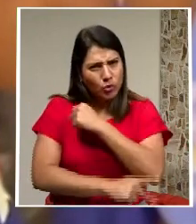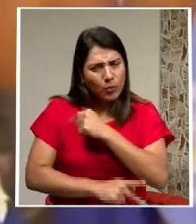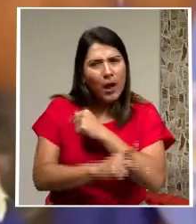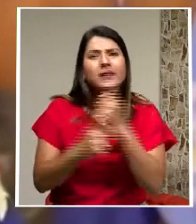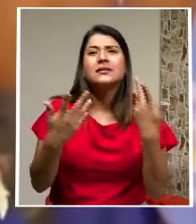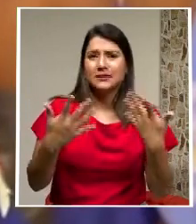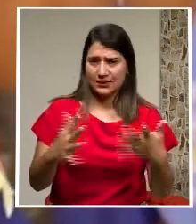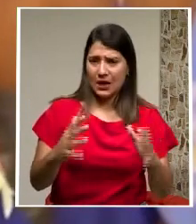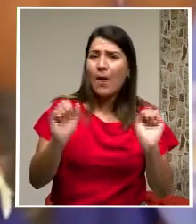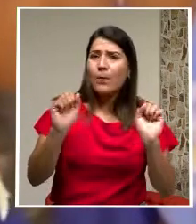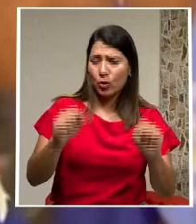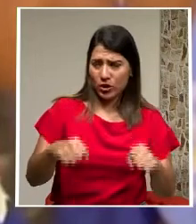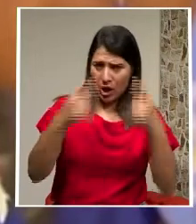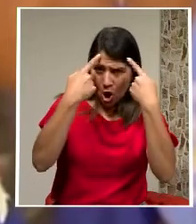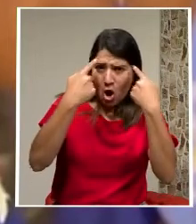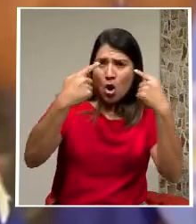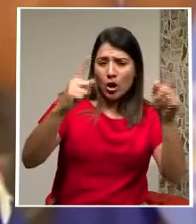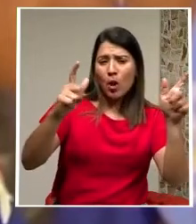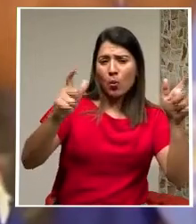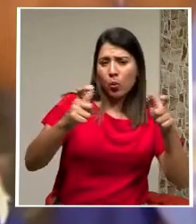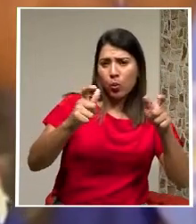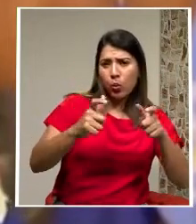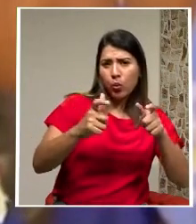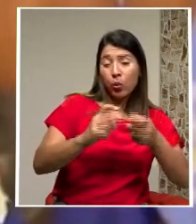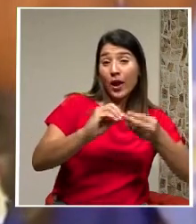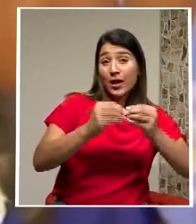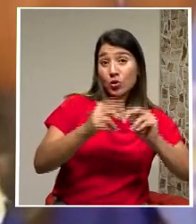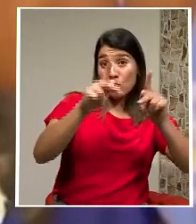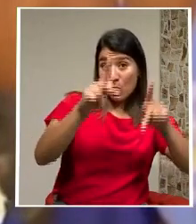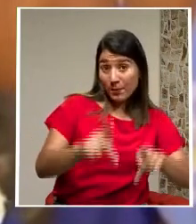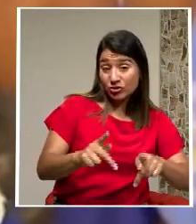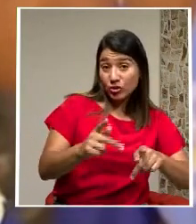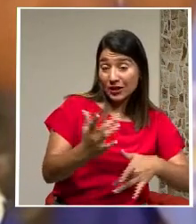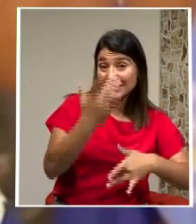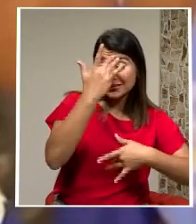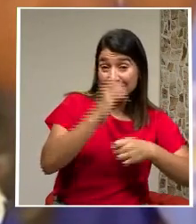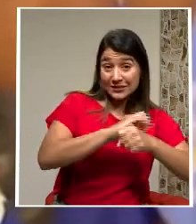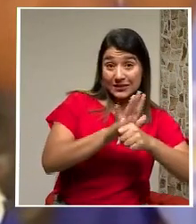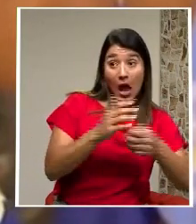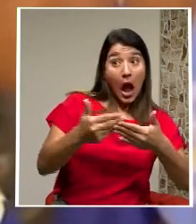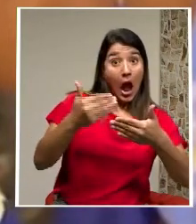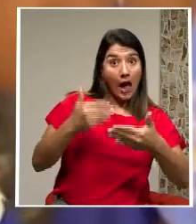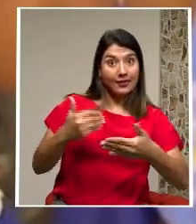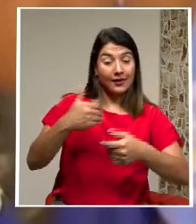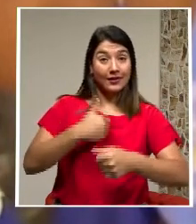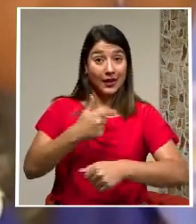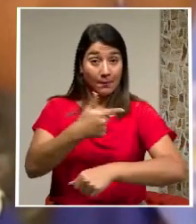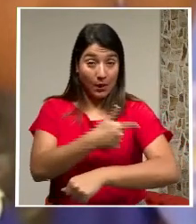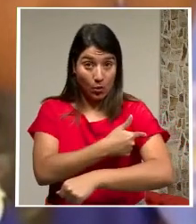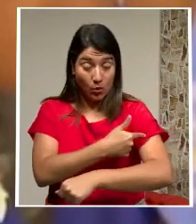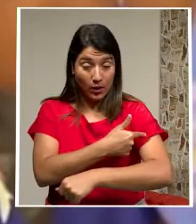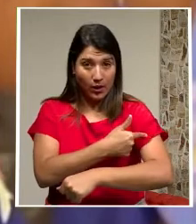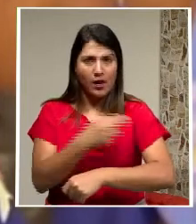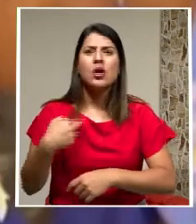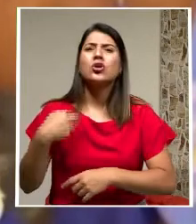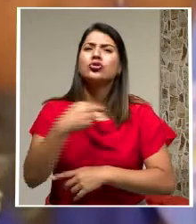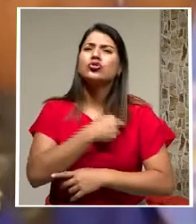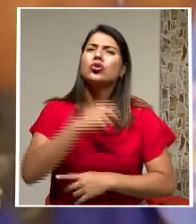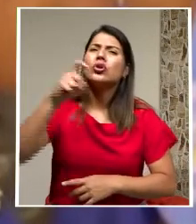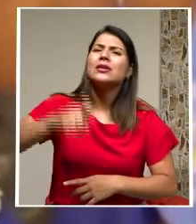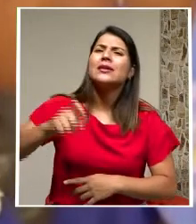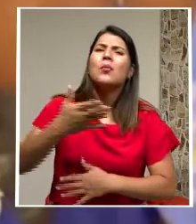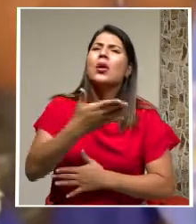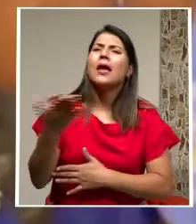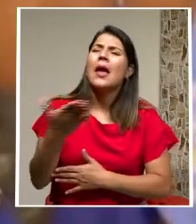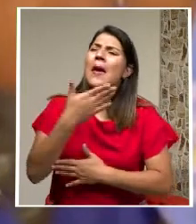reducir Las infecciones El año pasado Antes de contar Con cualquier vacuna En el mercado Necesitamos Mejor